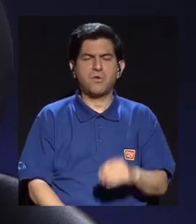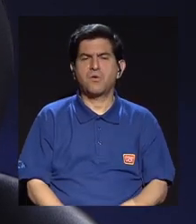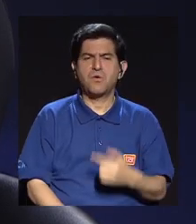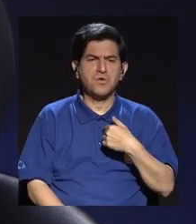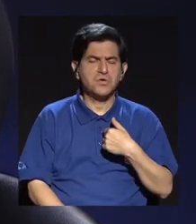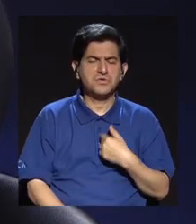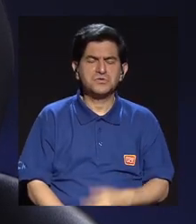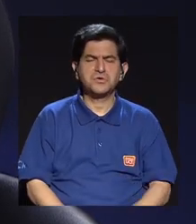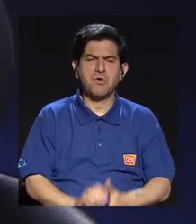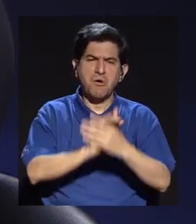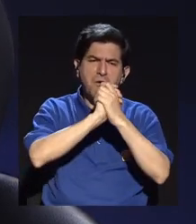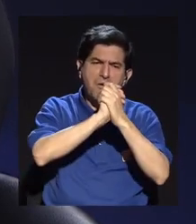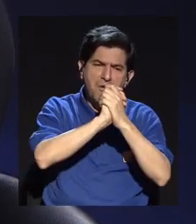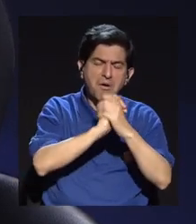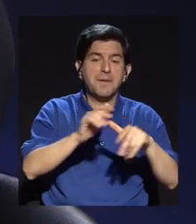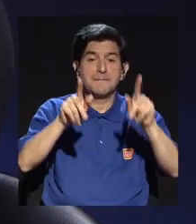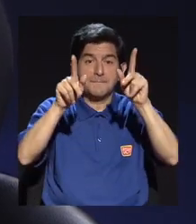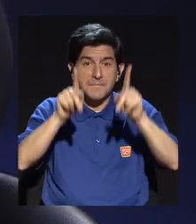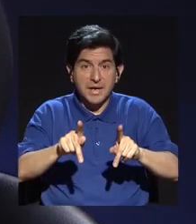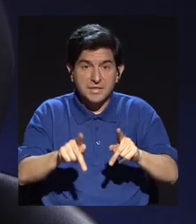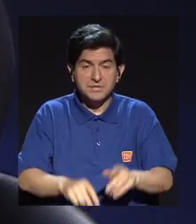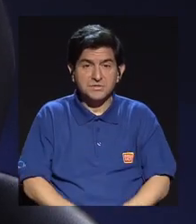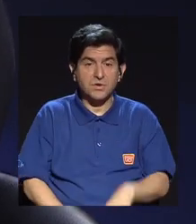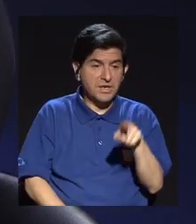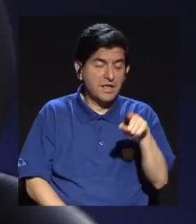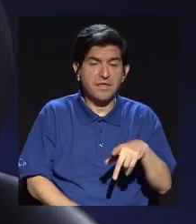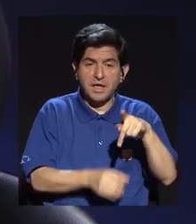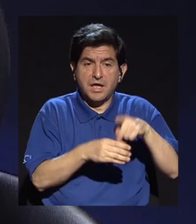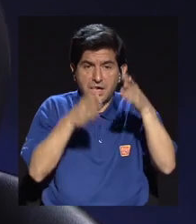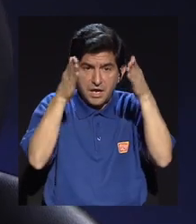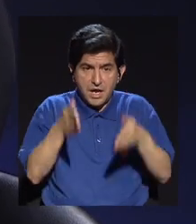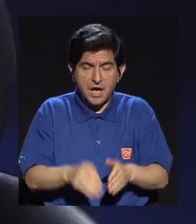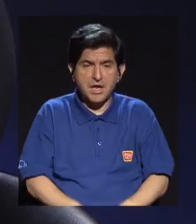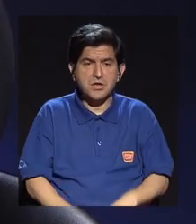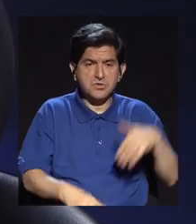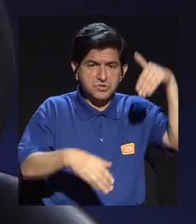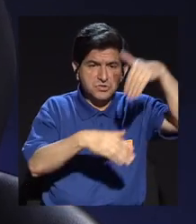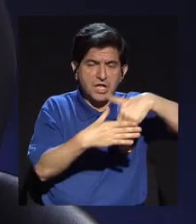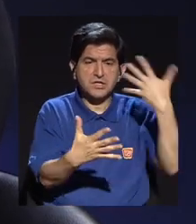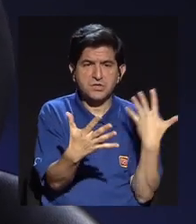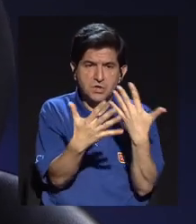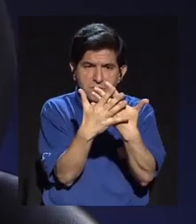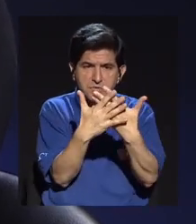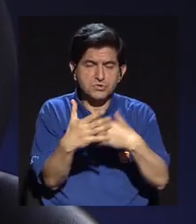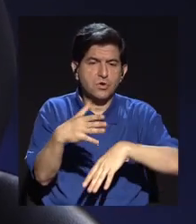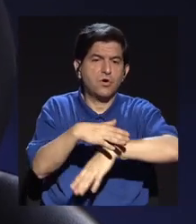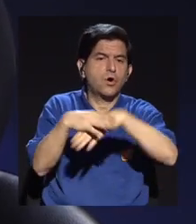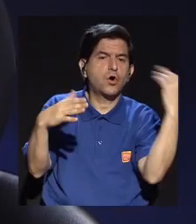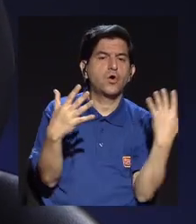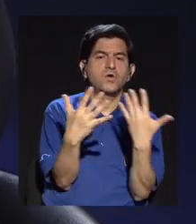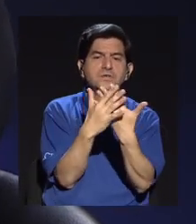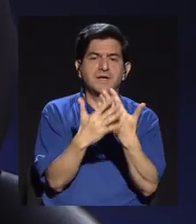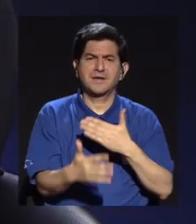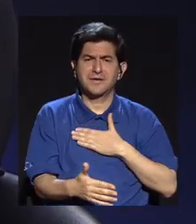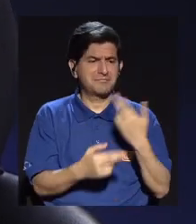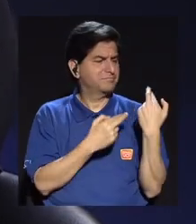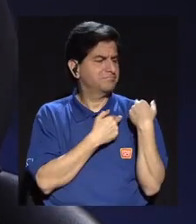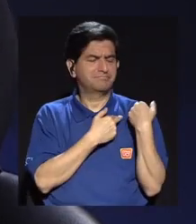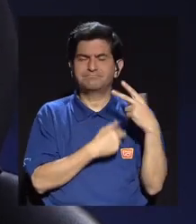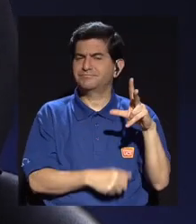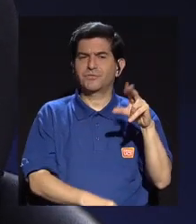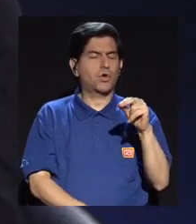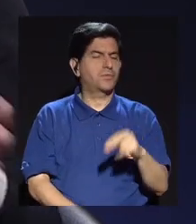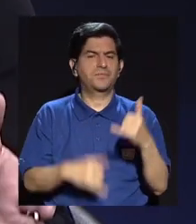el día de que una persona de los involucrados o caiga en prisión o salga de prisión. Ese no es mi deber.